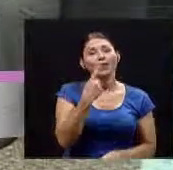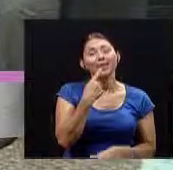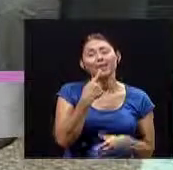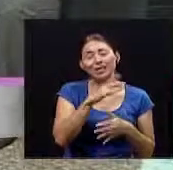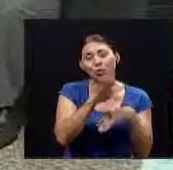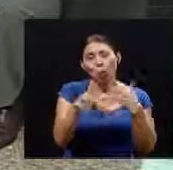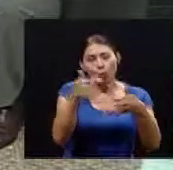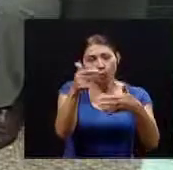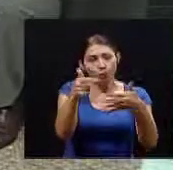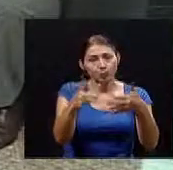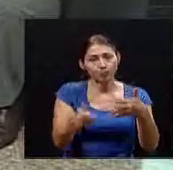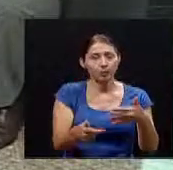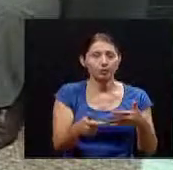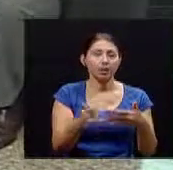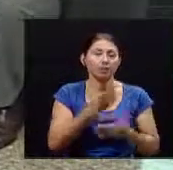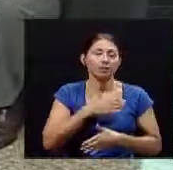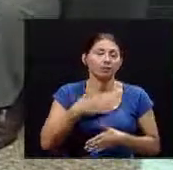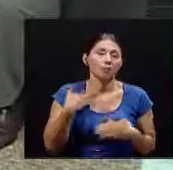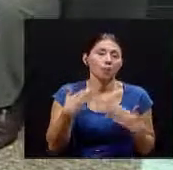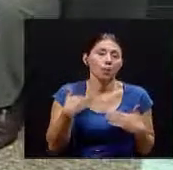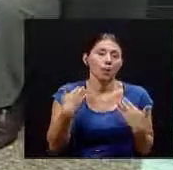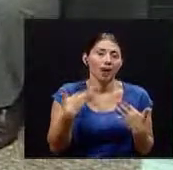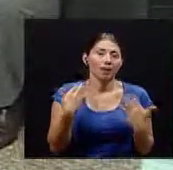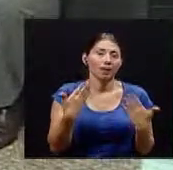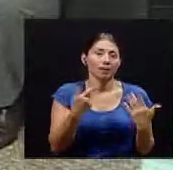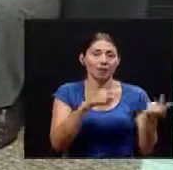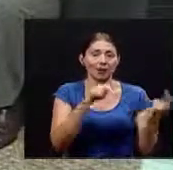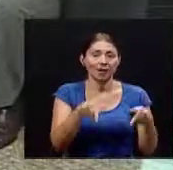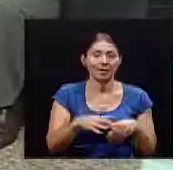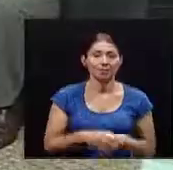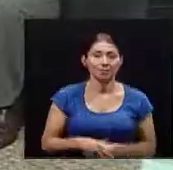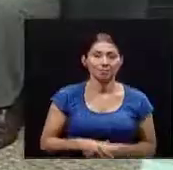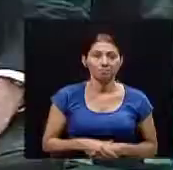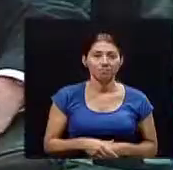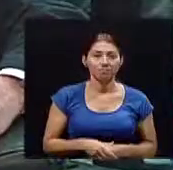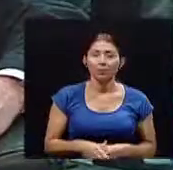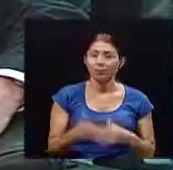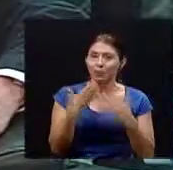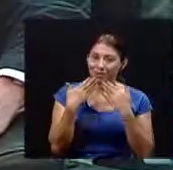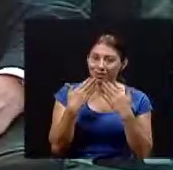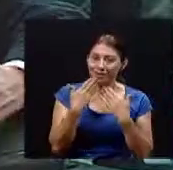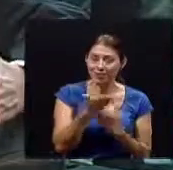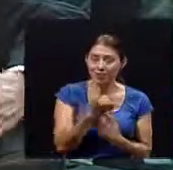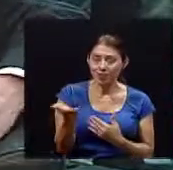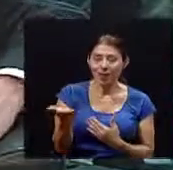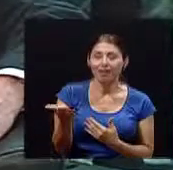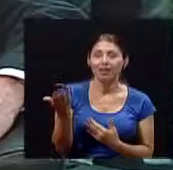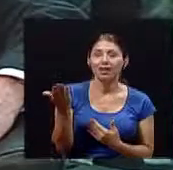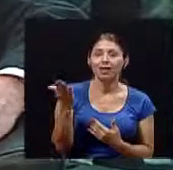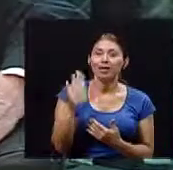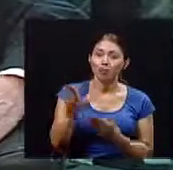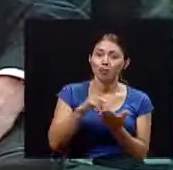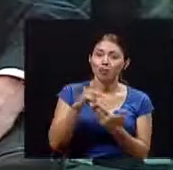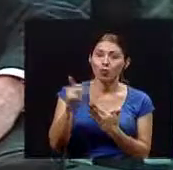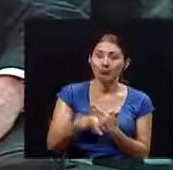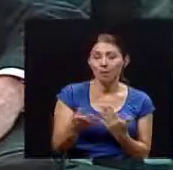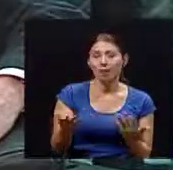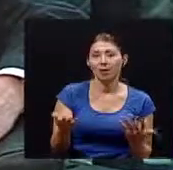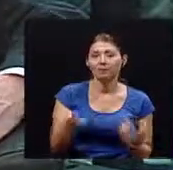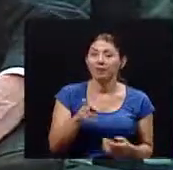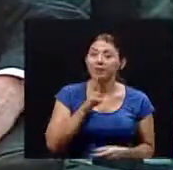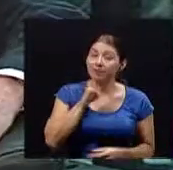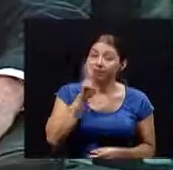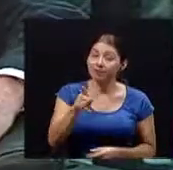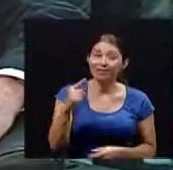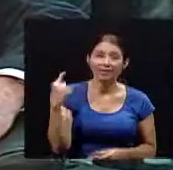decirnos todo esto hoy ha sido un placer que usted esté aquí bueno muchísimas gracias a usted y su programa